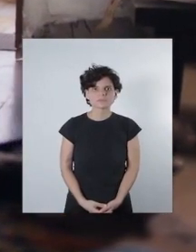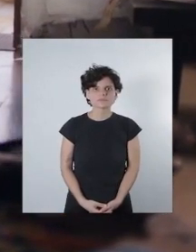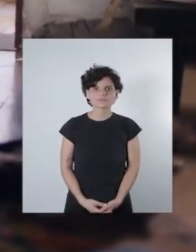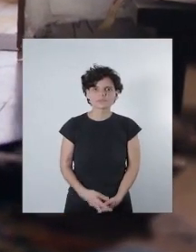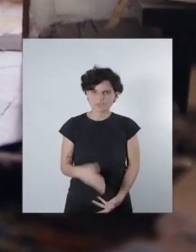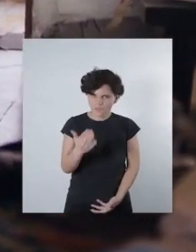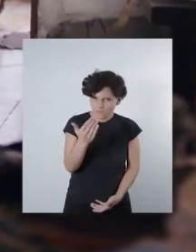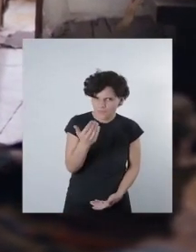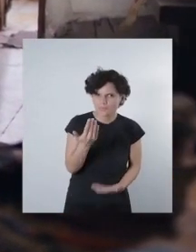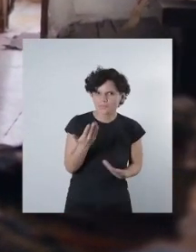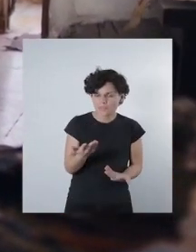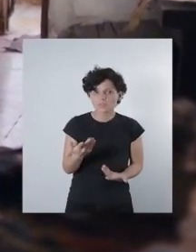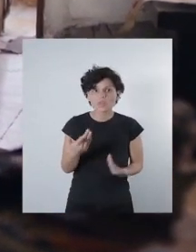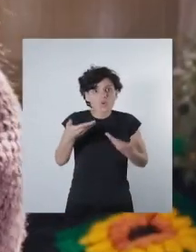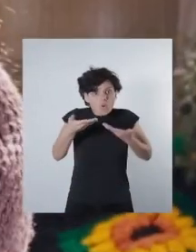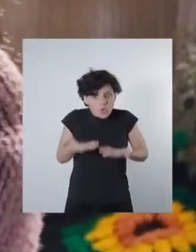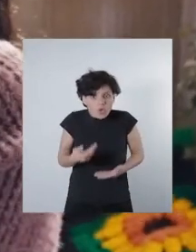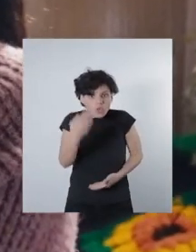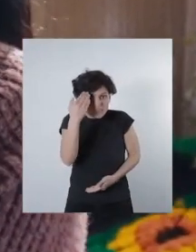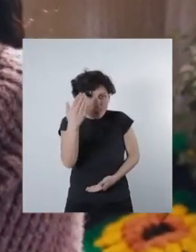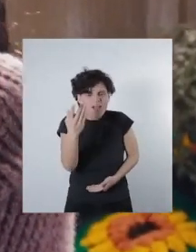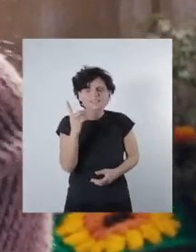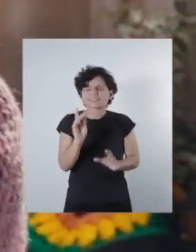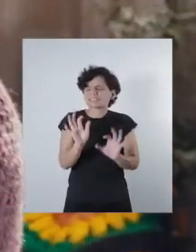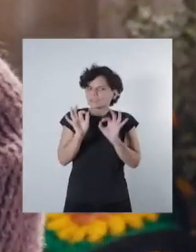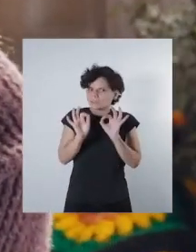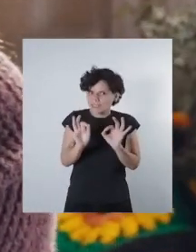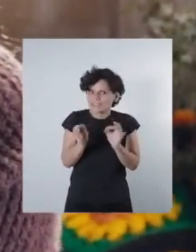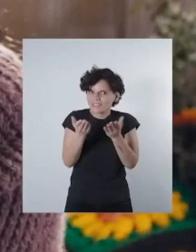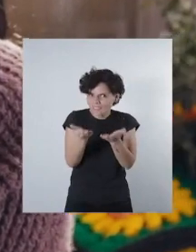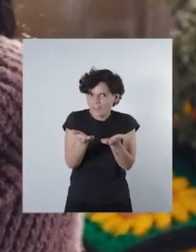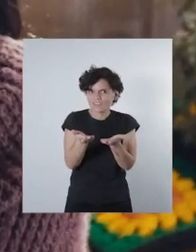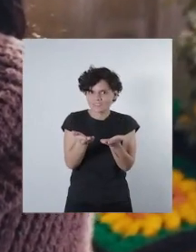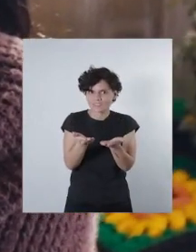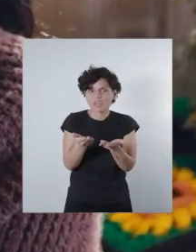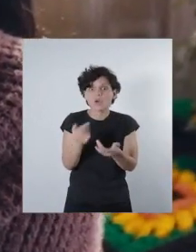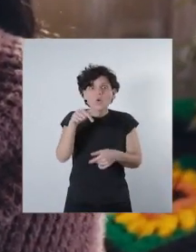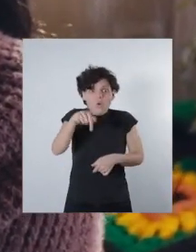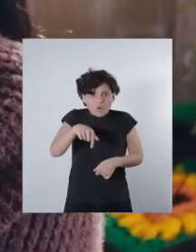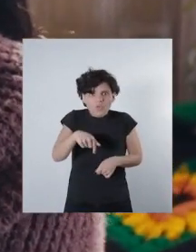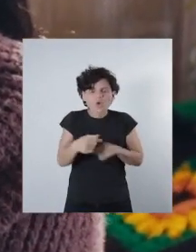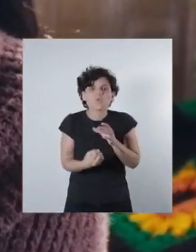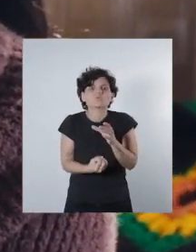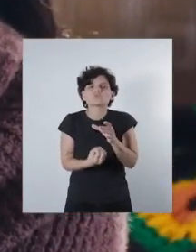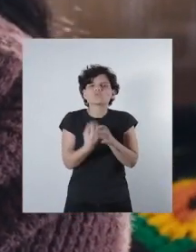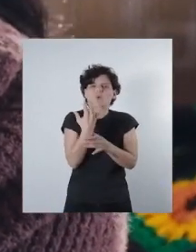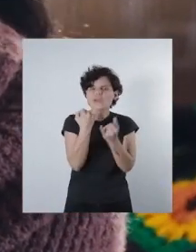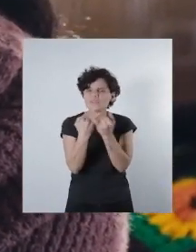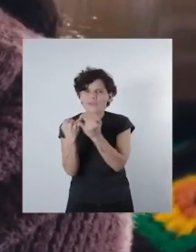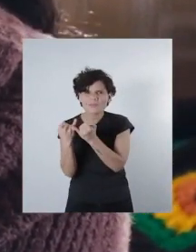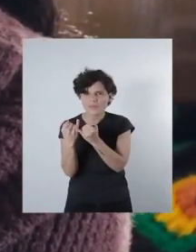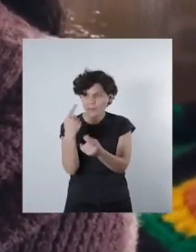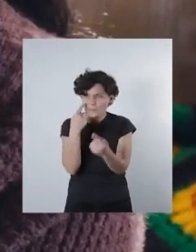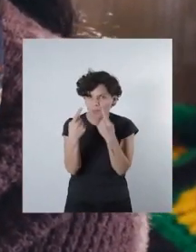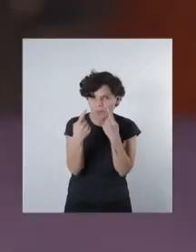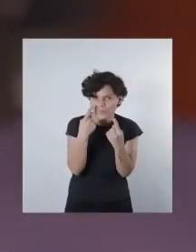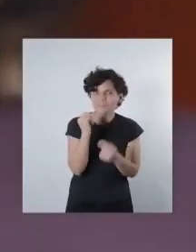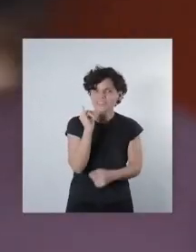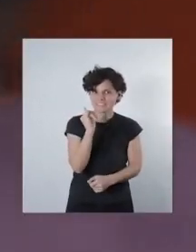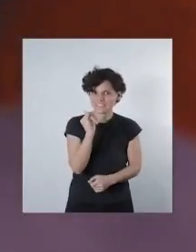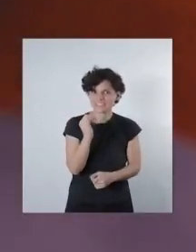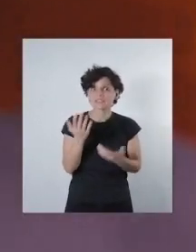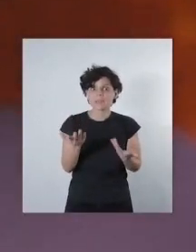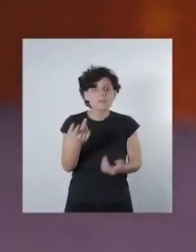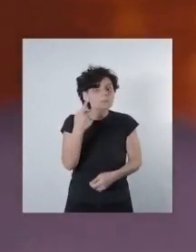Mire, hoy día es un día muy especial para ti. Vas a conocer hartas nuevas amistades.